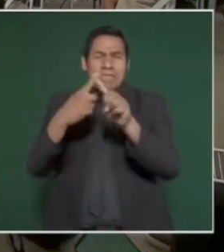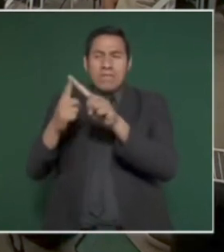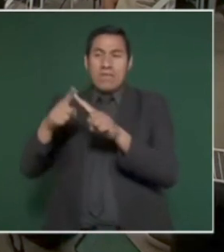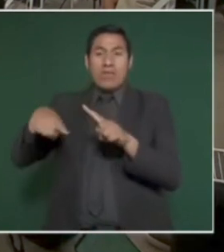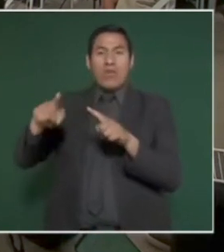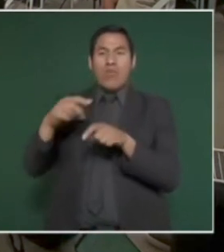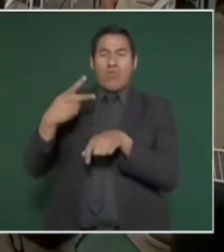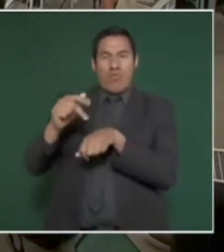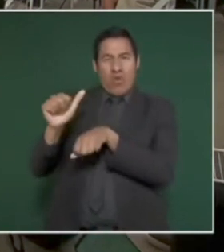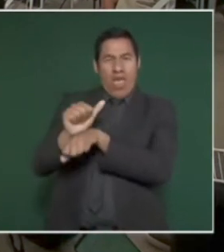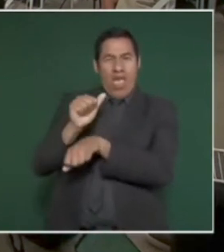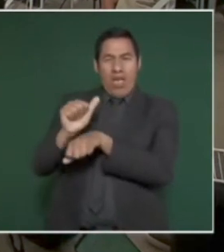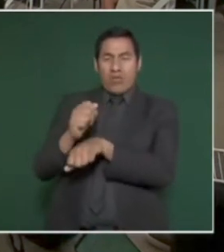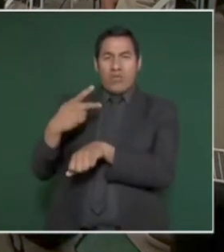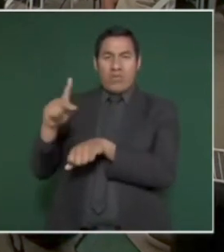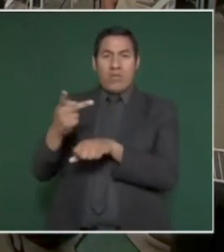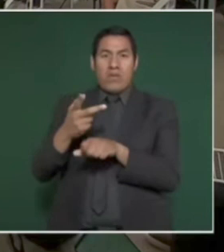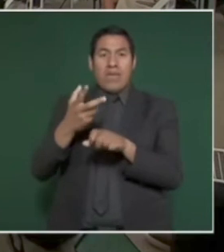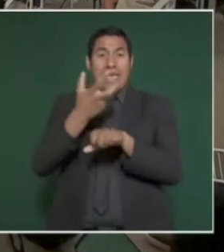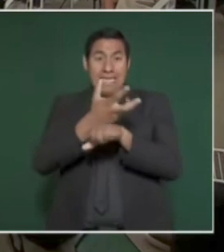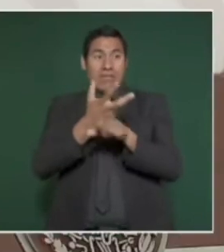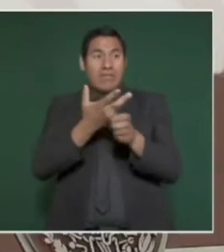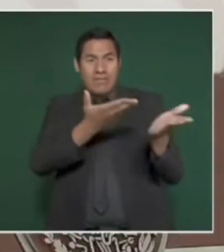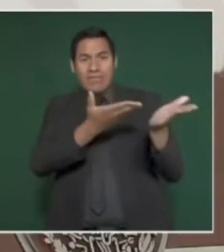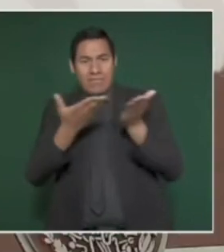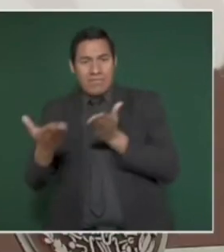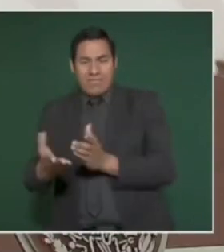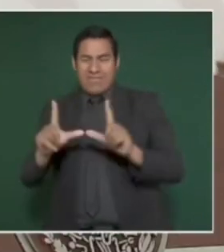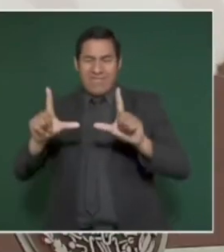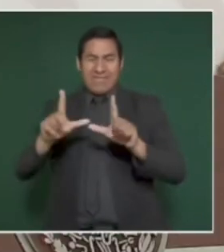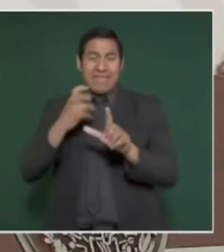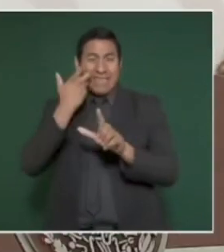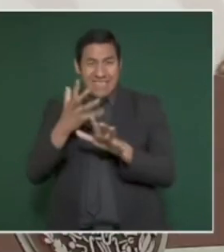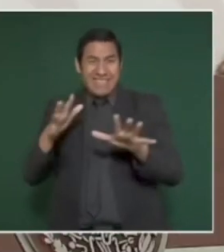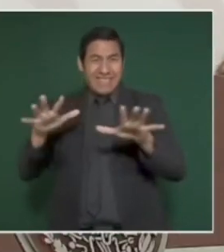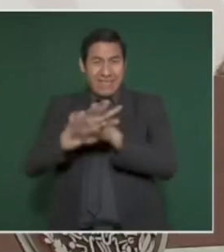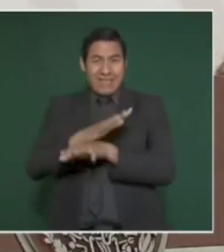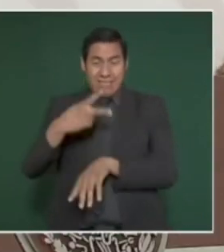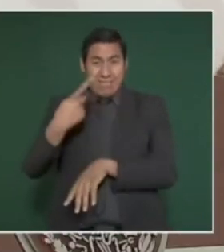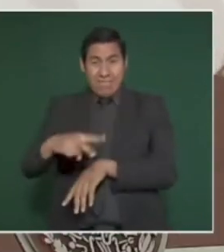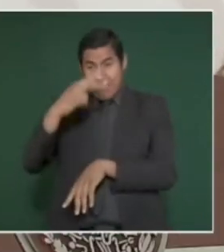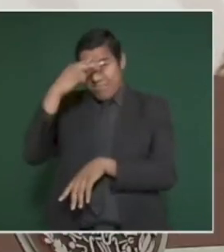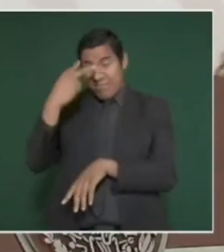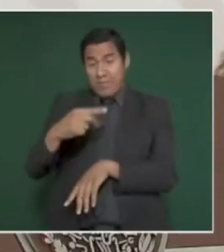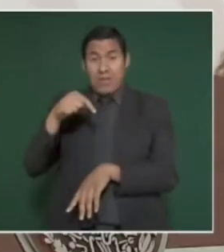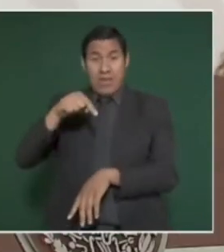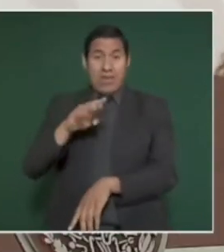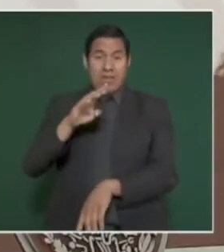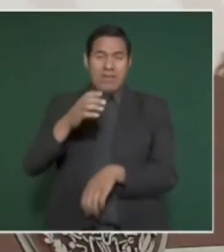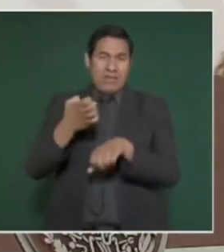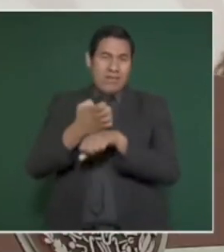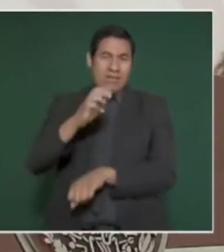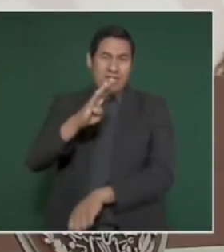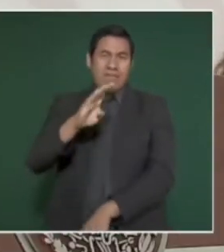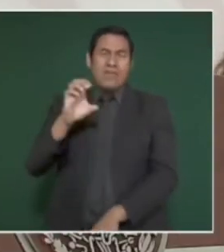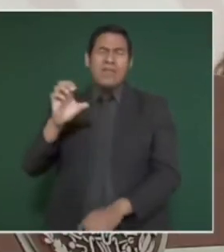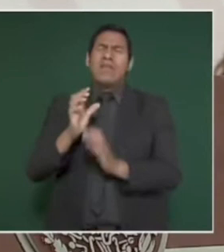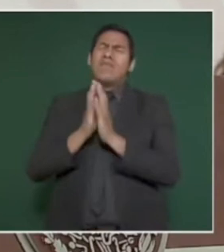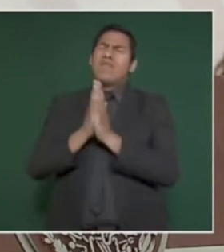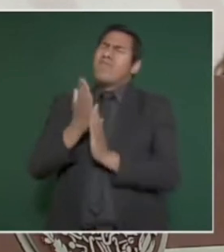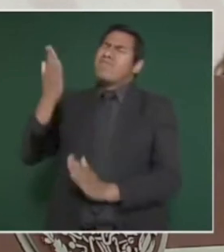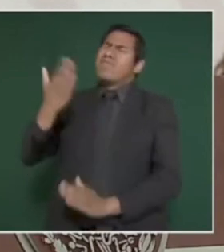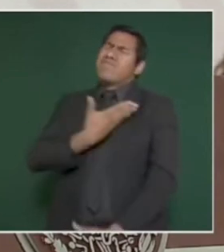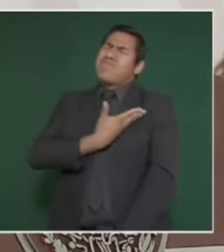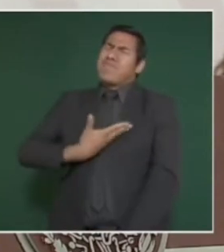vehículos de procedencia extranjera, que aquí en Baja California le solicitaron al señor